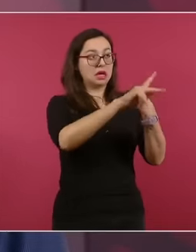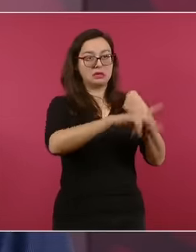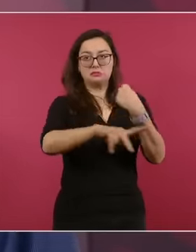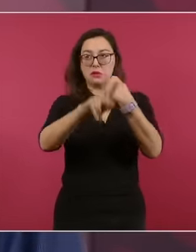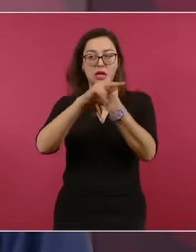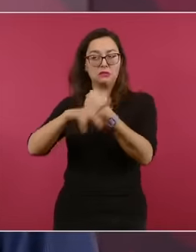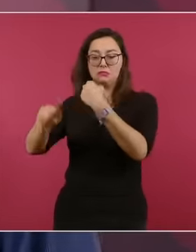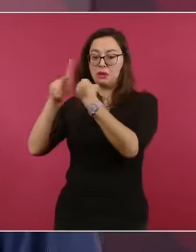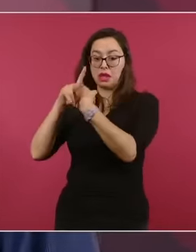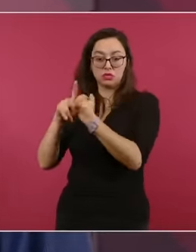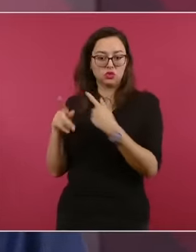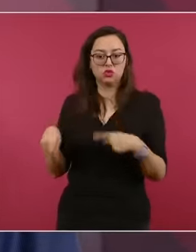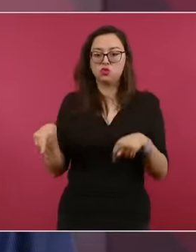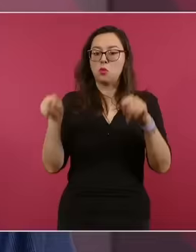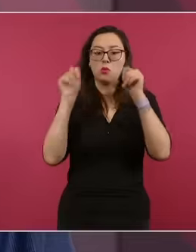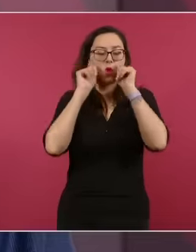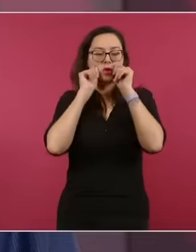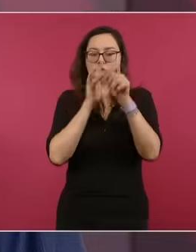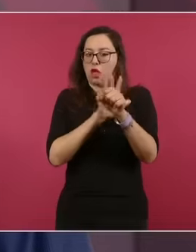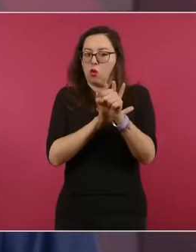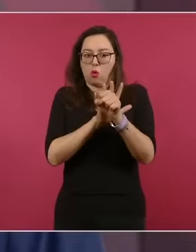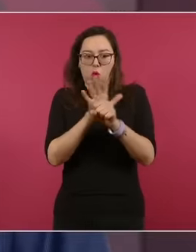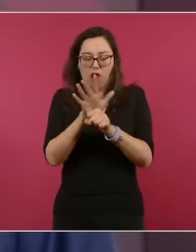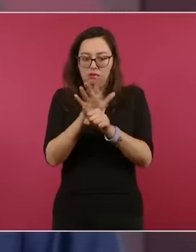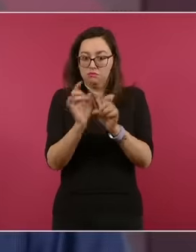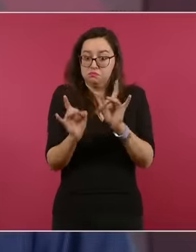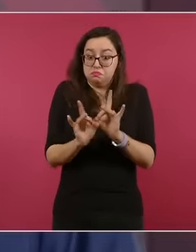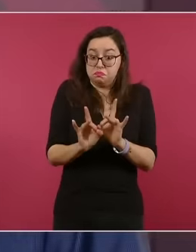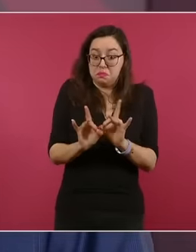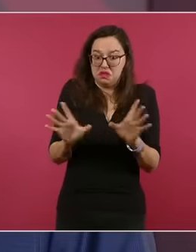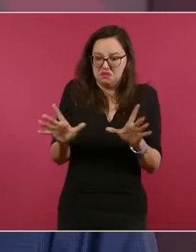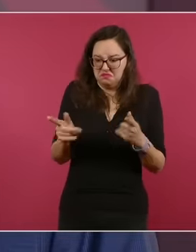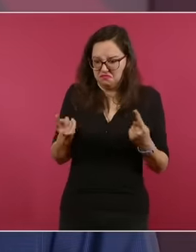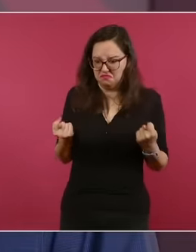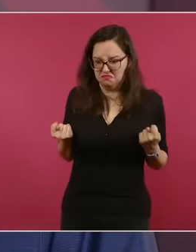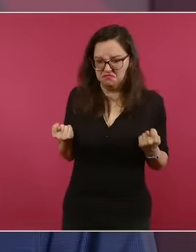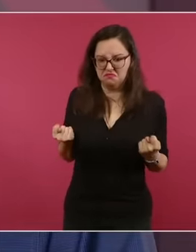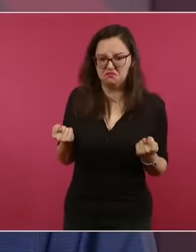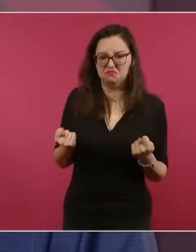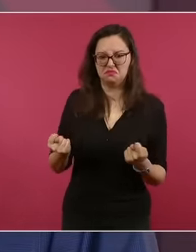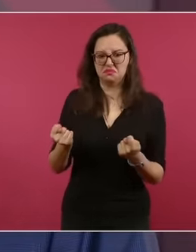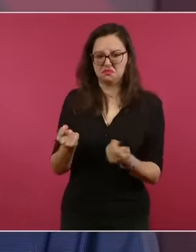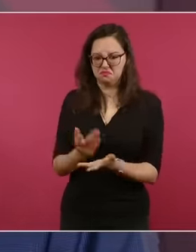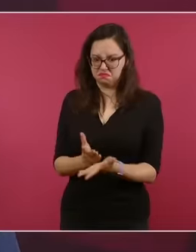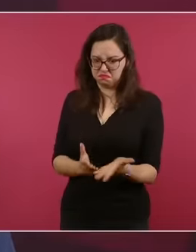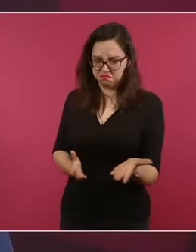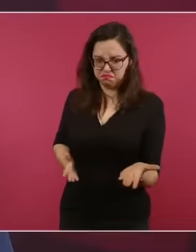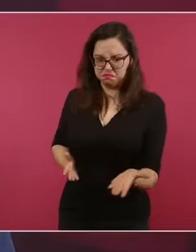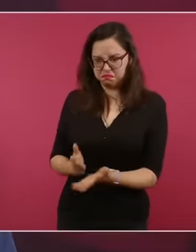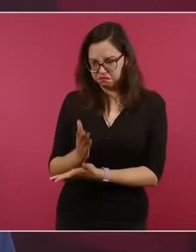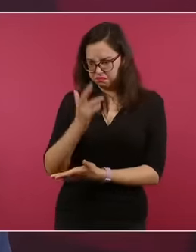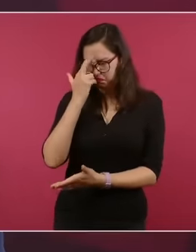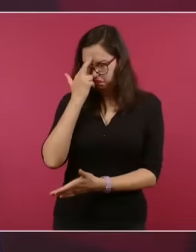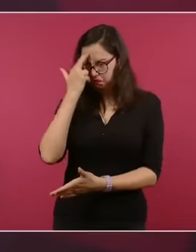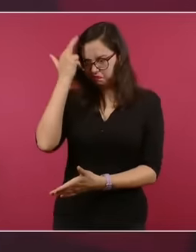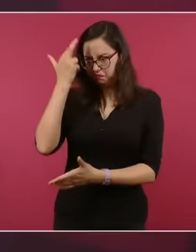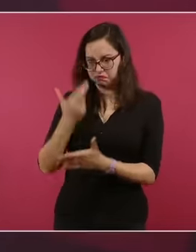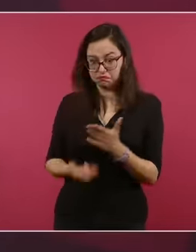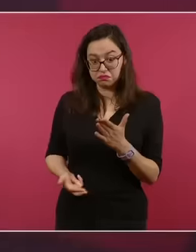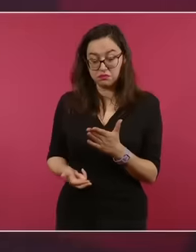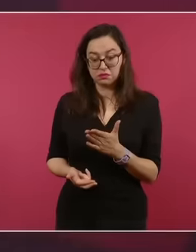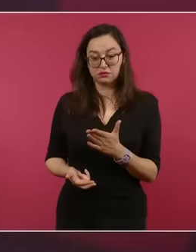que actúe de esa forma, quienes resulten